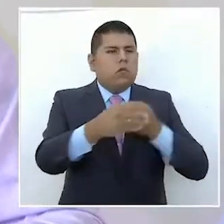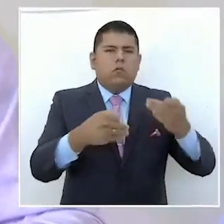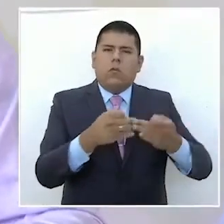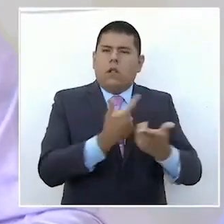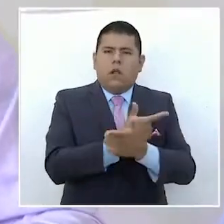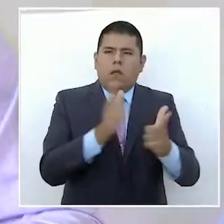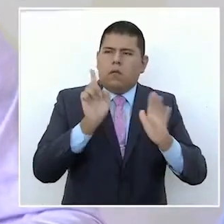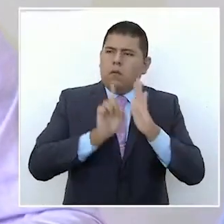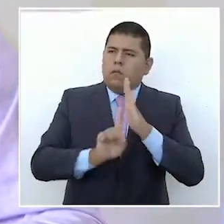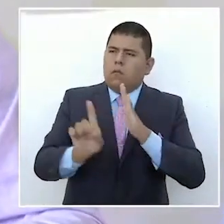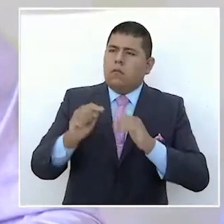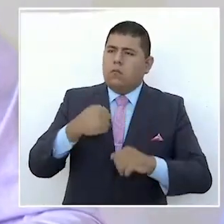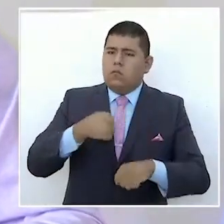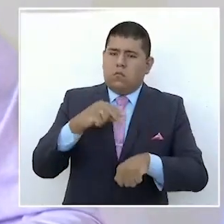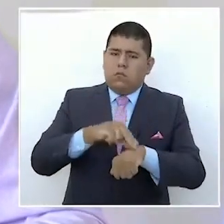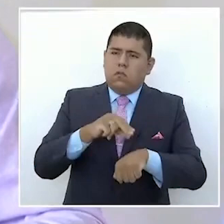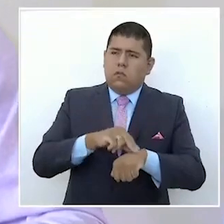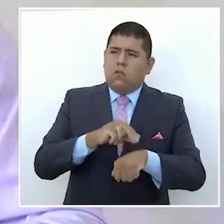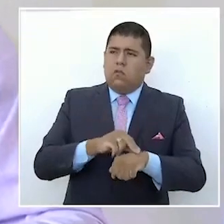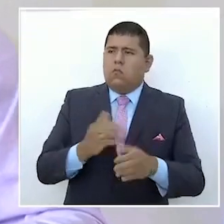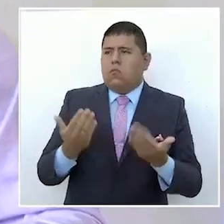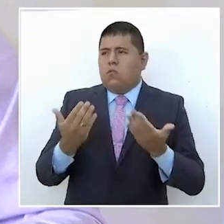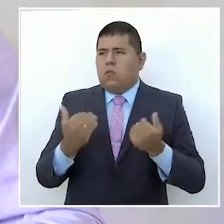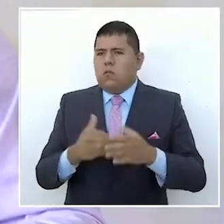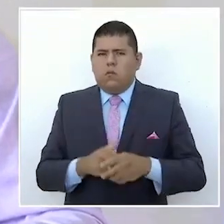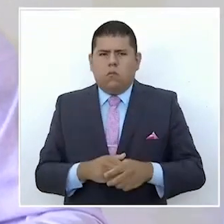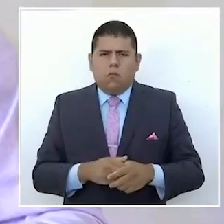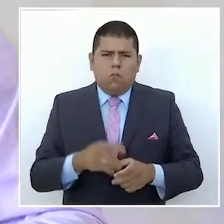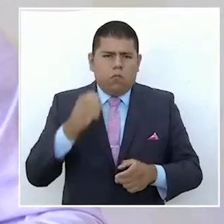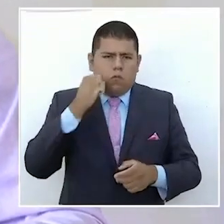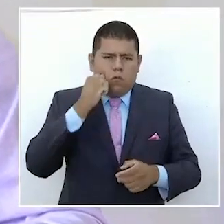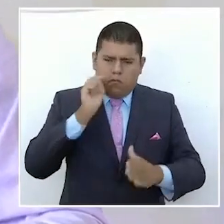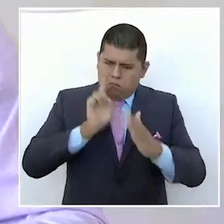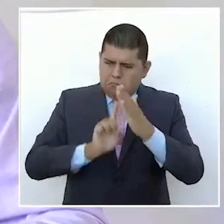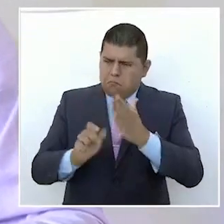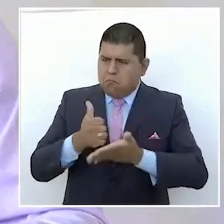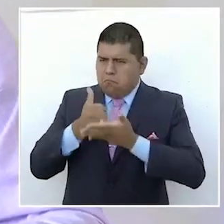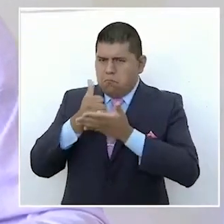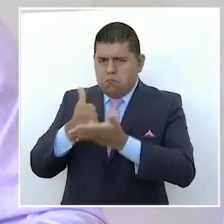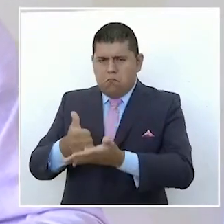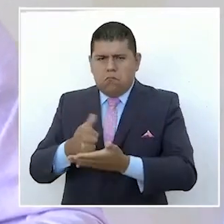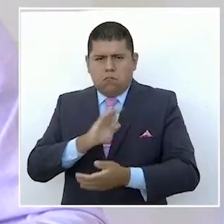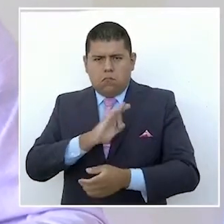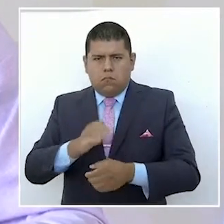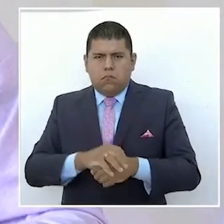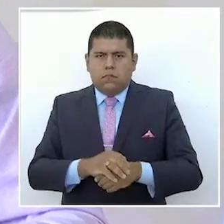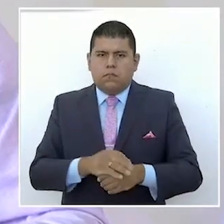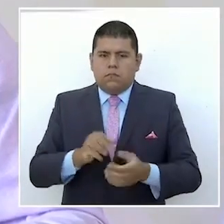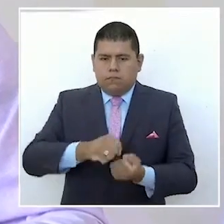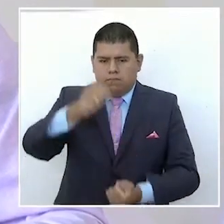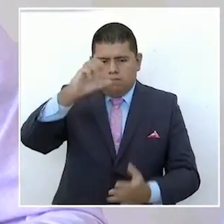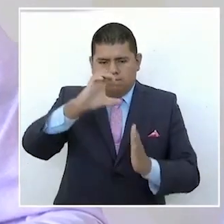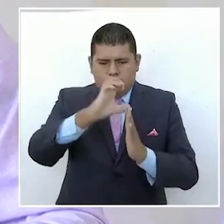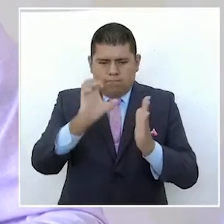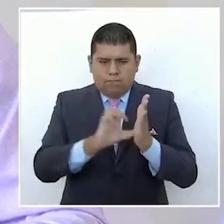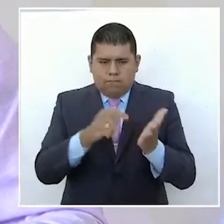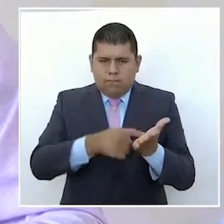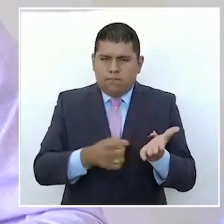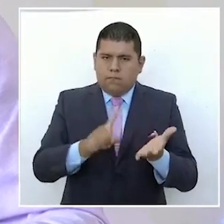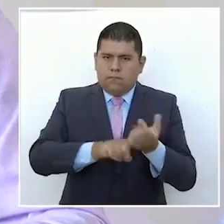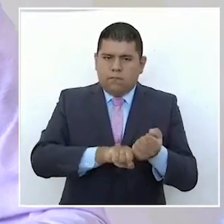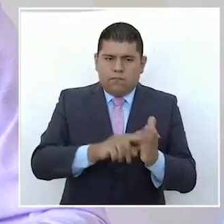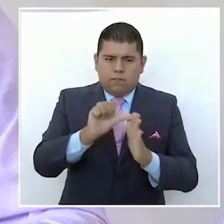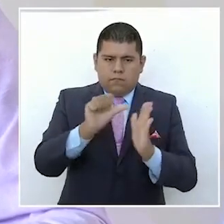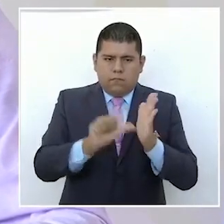seguridad social. Y lo que aquí dijo el doctor, garantizar lo que establece el artículo 4º de la Constitución, el